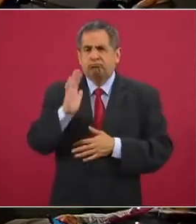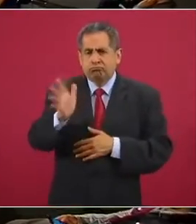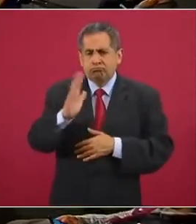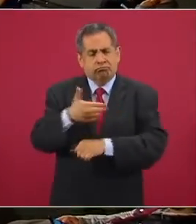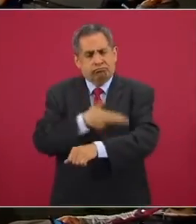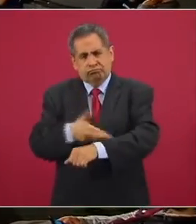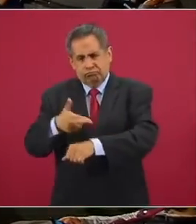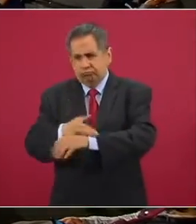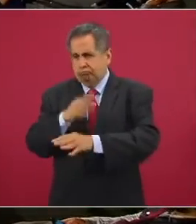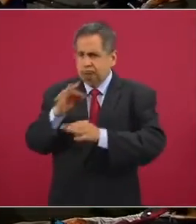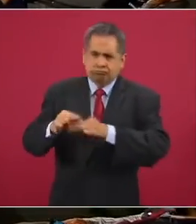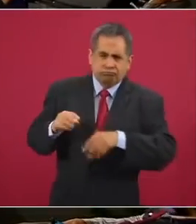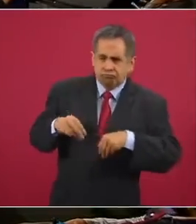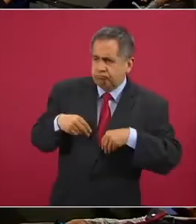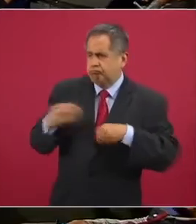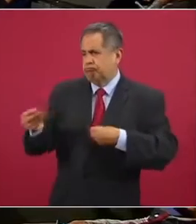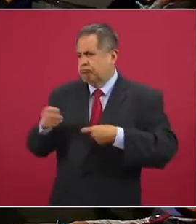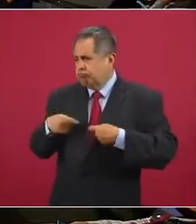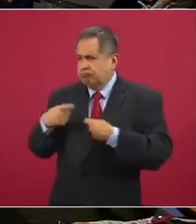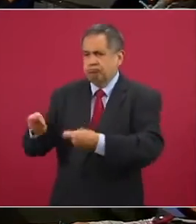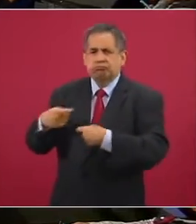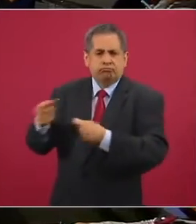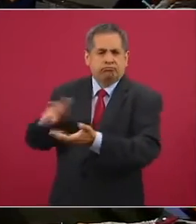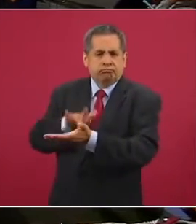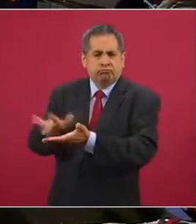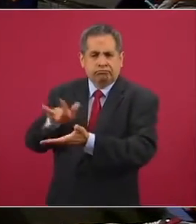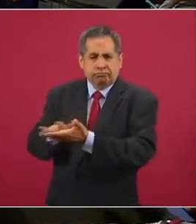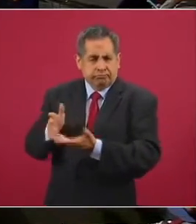actuando, entregando estos apoyos.